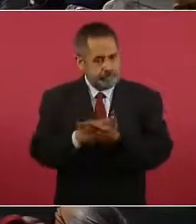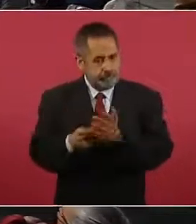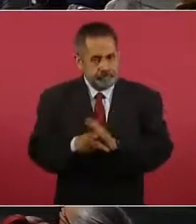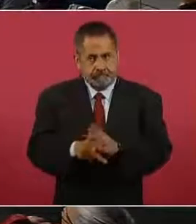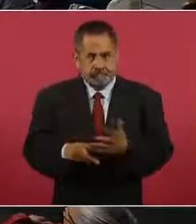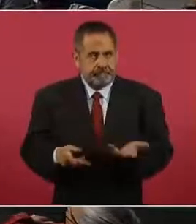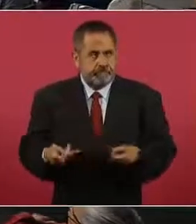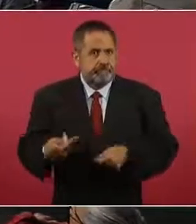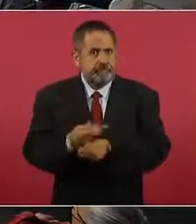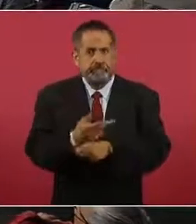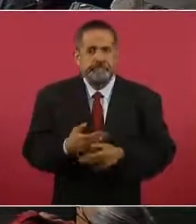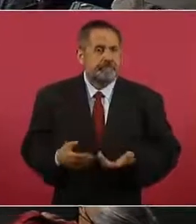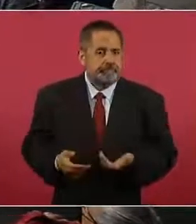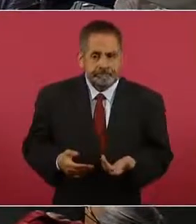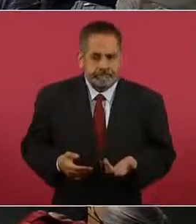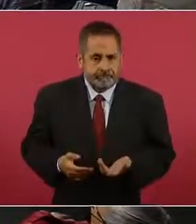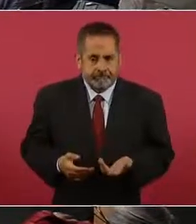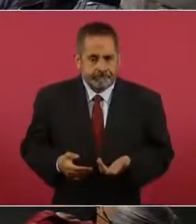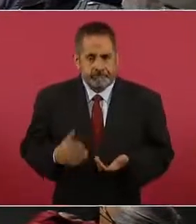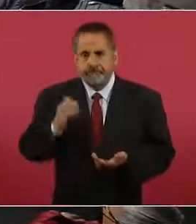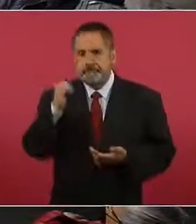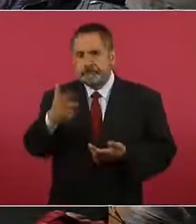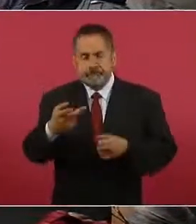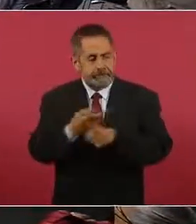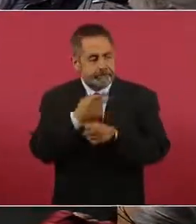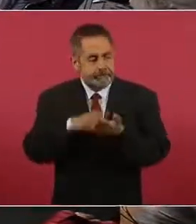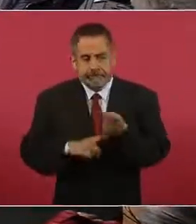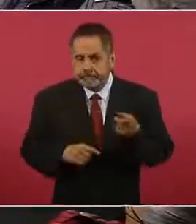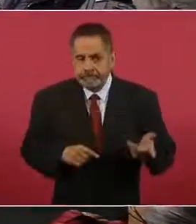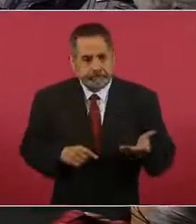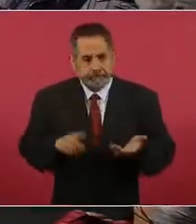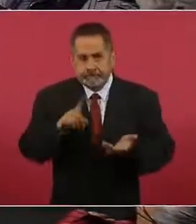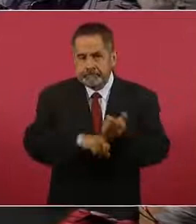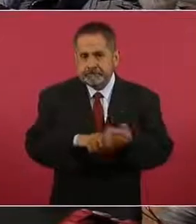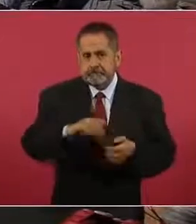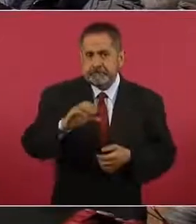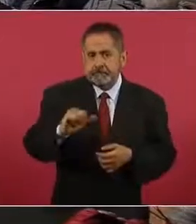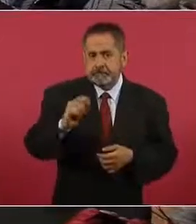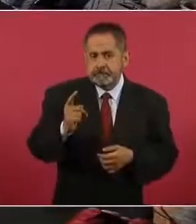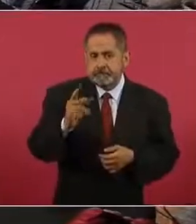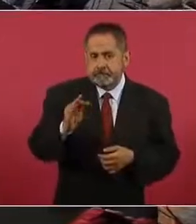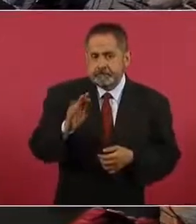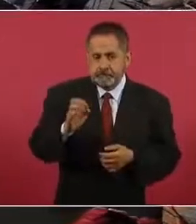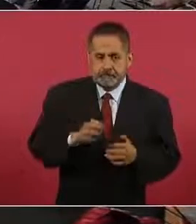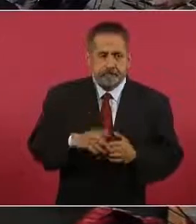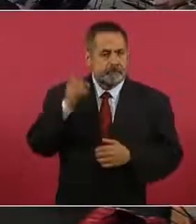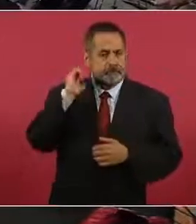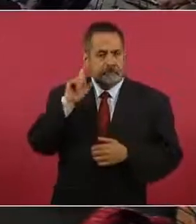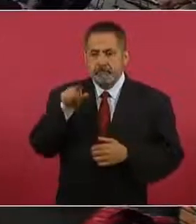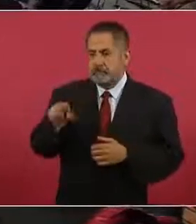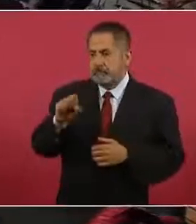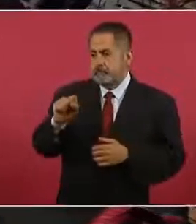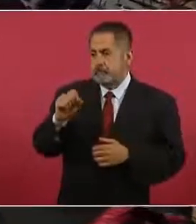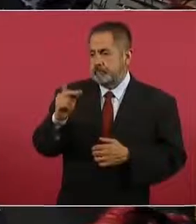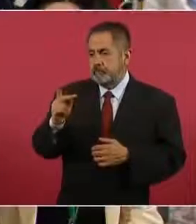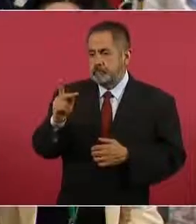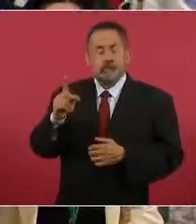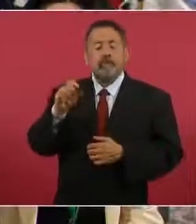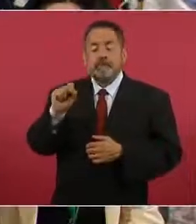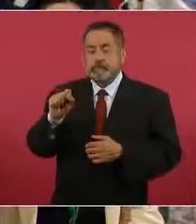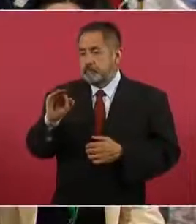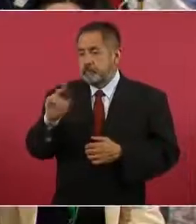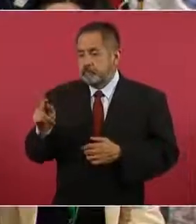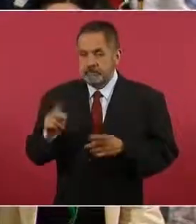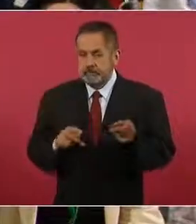Entonces, aquí ocurre algo que ojalá pudiera la Secretaría de la Función Pública investigar, porque realmente no es así.